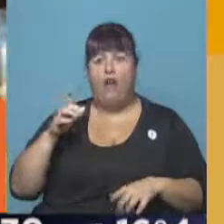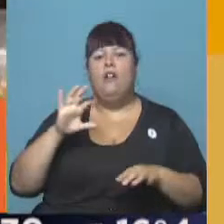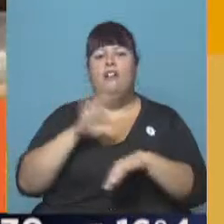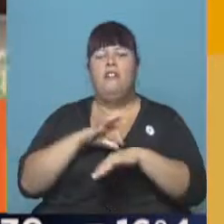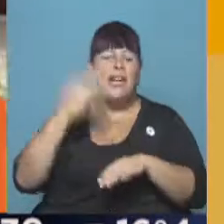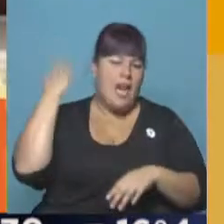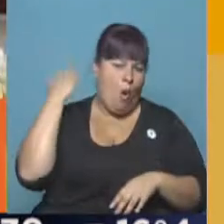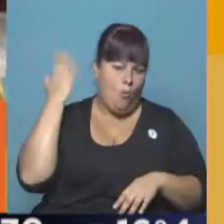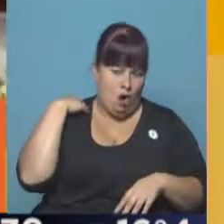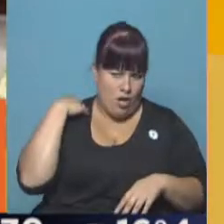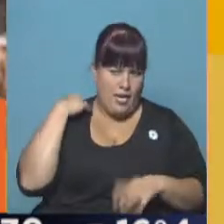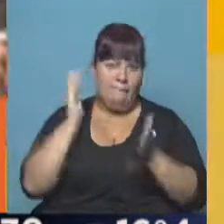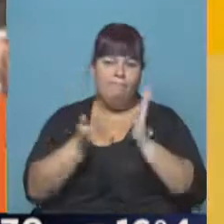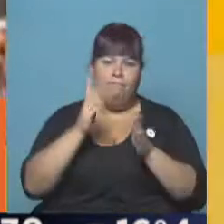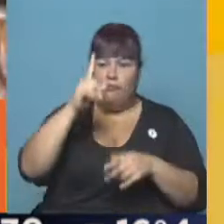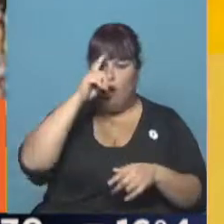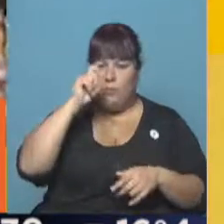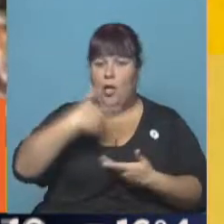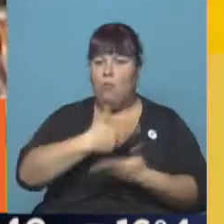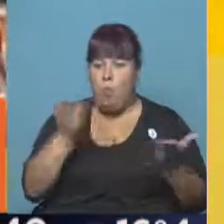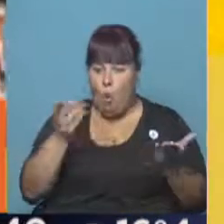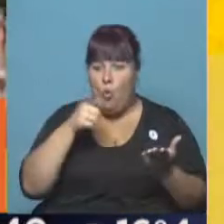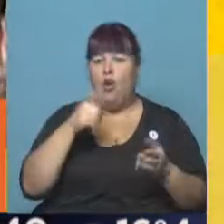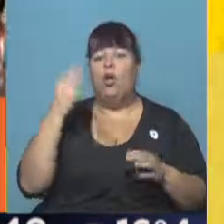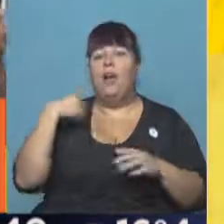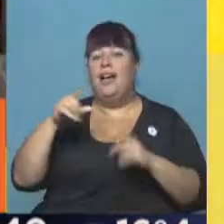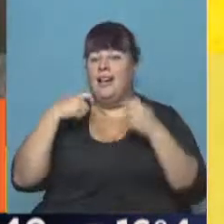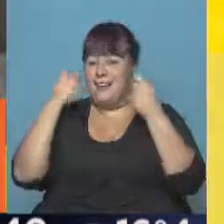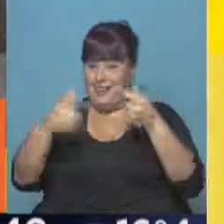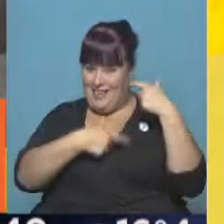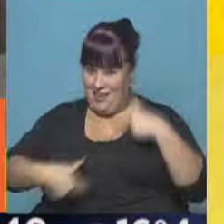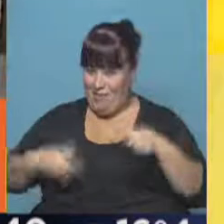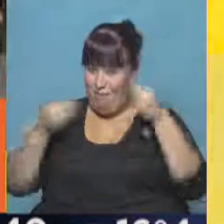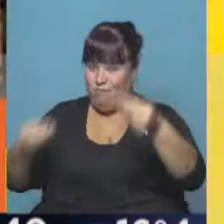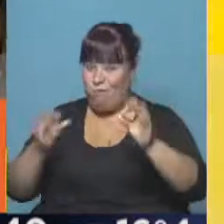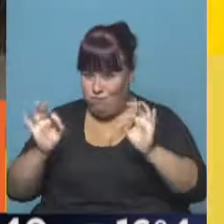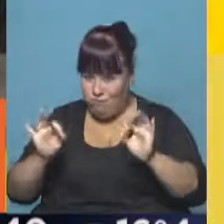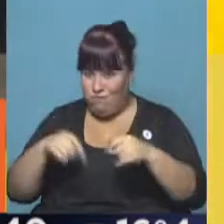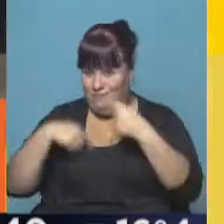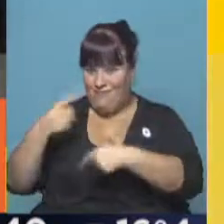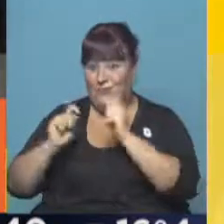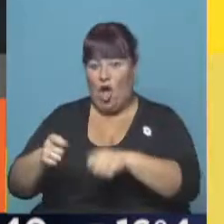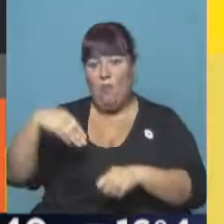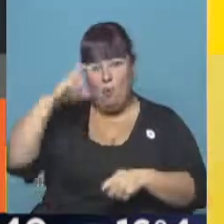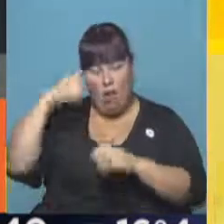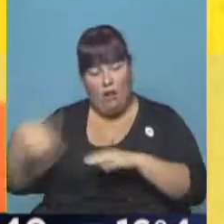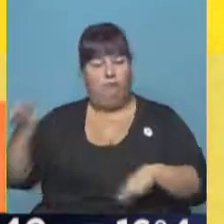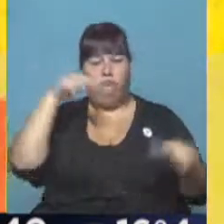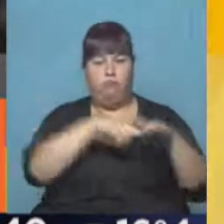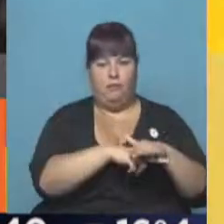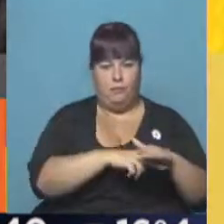cuadro de neumonía. Es tratado en un hospital público donde llegó luego de entregar la banda presidencial a su sucesor, Lenín Moreno.